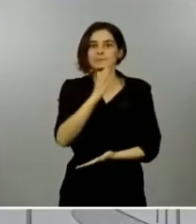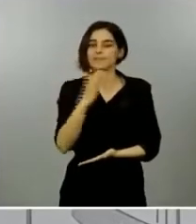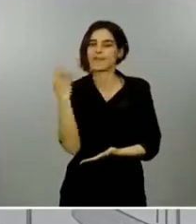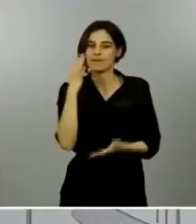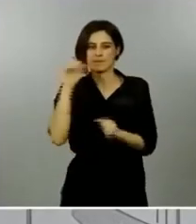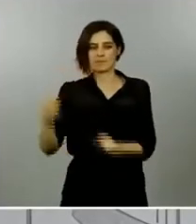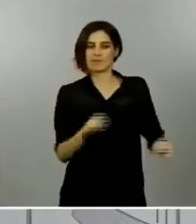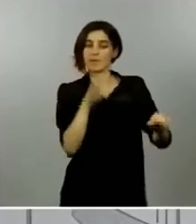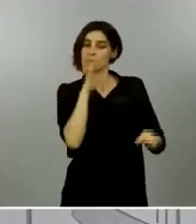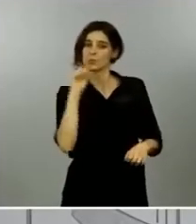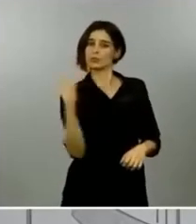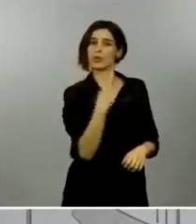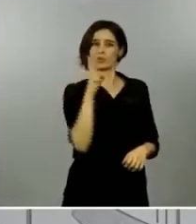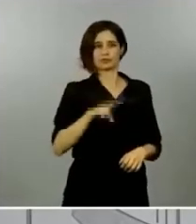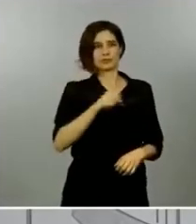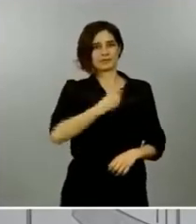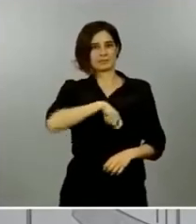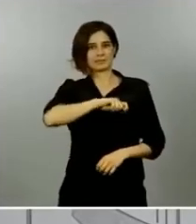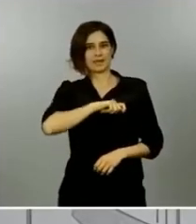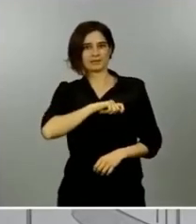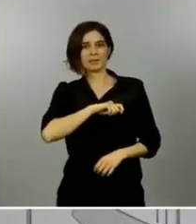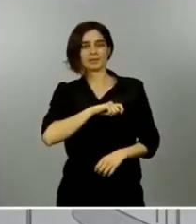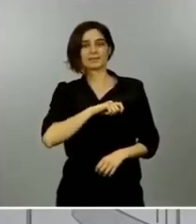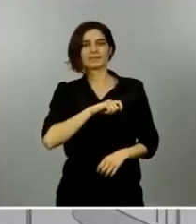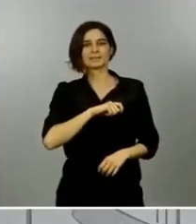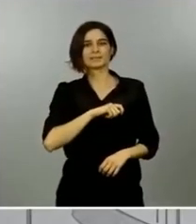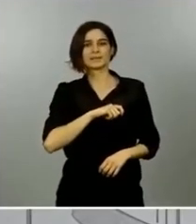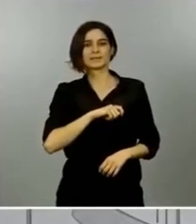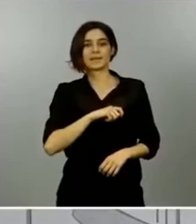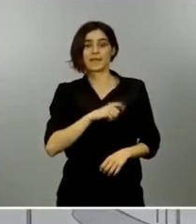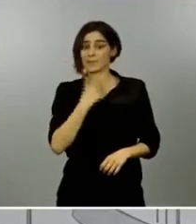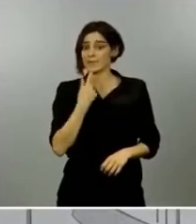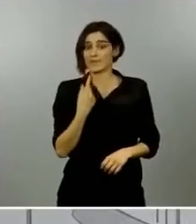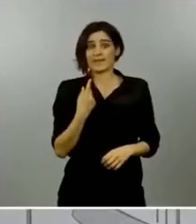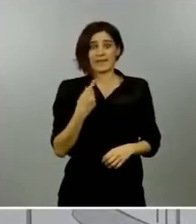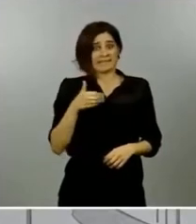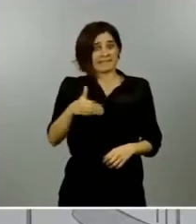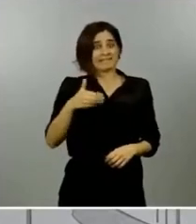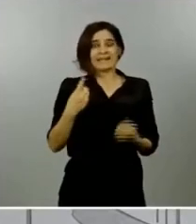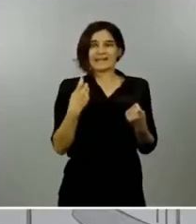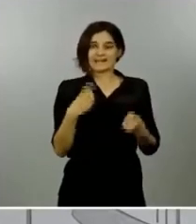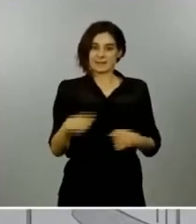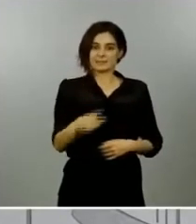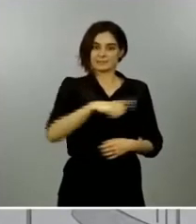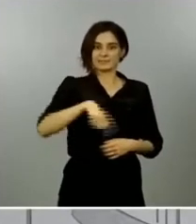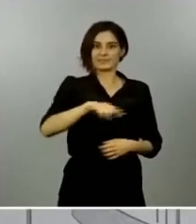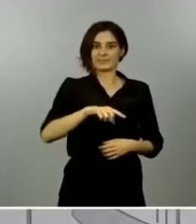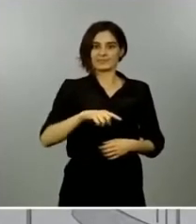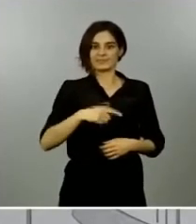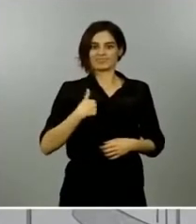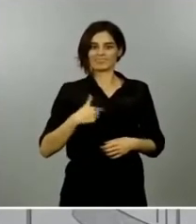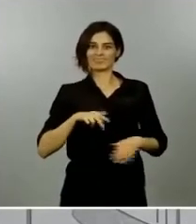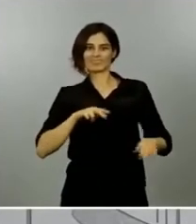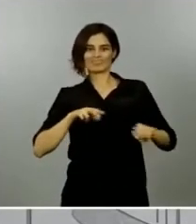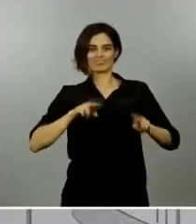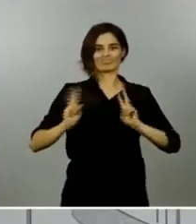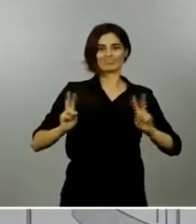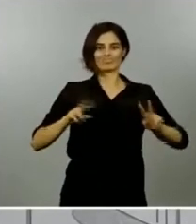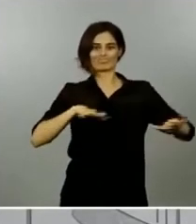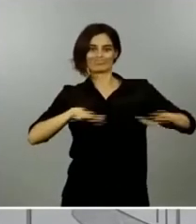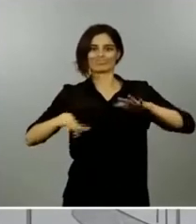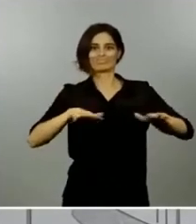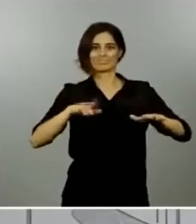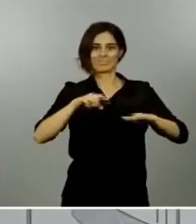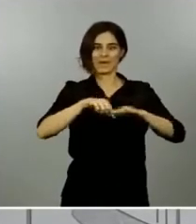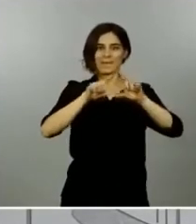y además porque necesitaremos dentro de poco su vitalidad para levantar de nuevo nuestras empresas. Necesitamos amparar a las